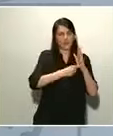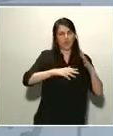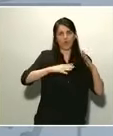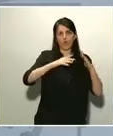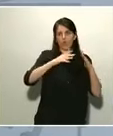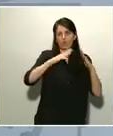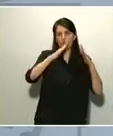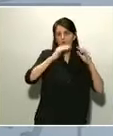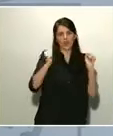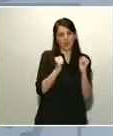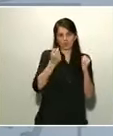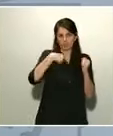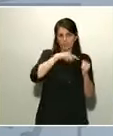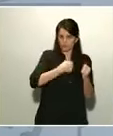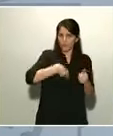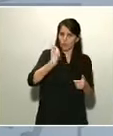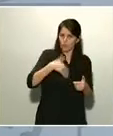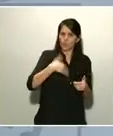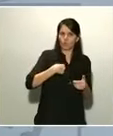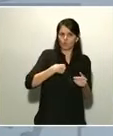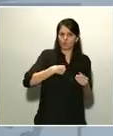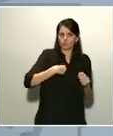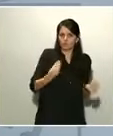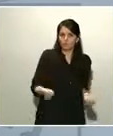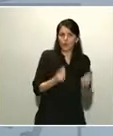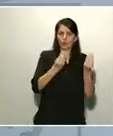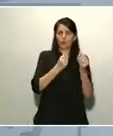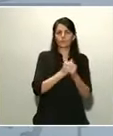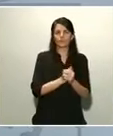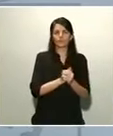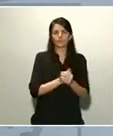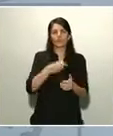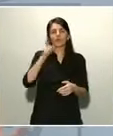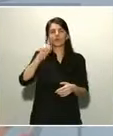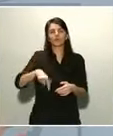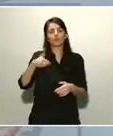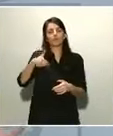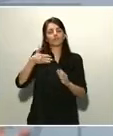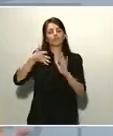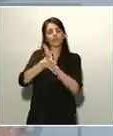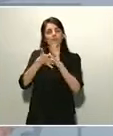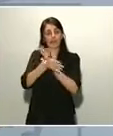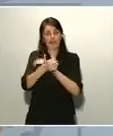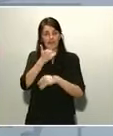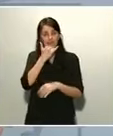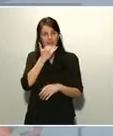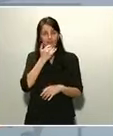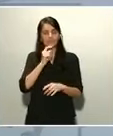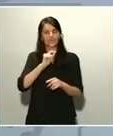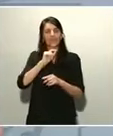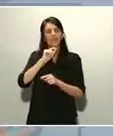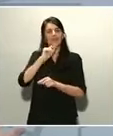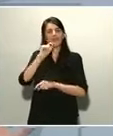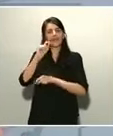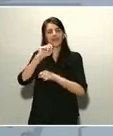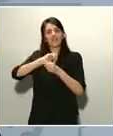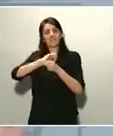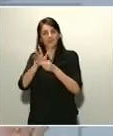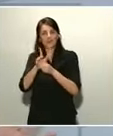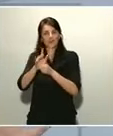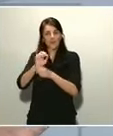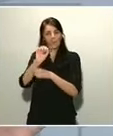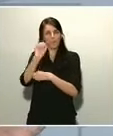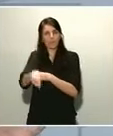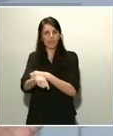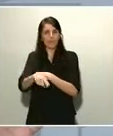Es muy importante también explicar algo. Para vencer al virus no solamente tenemos la parte de las medidas de aislamiento y de confinamiento, sin duda